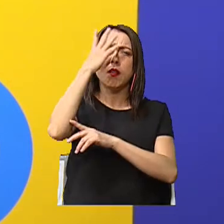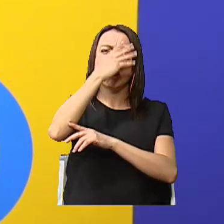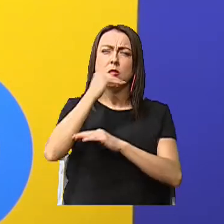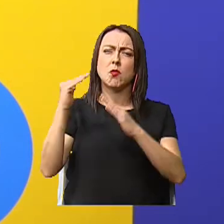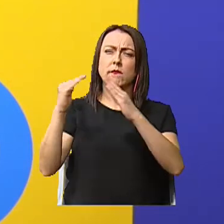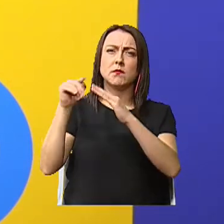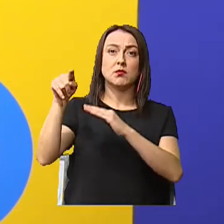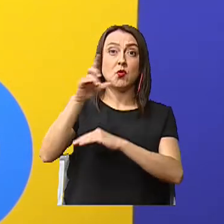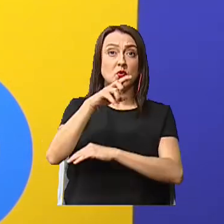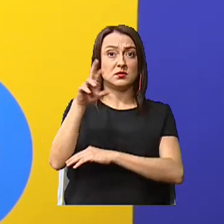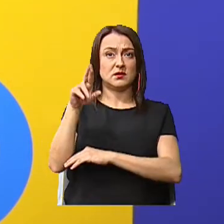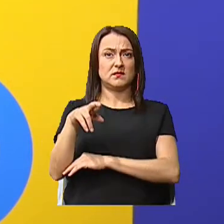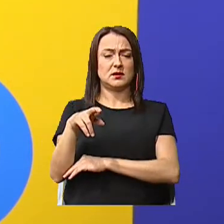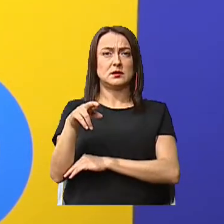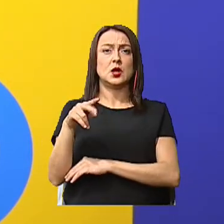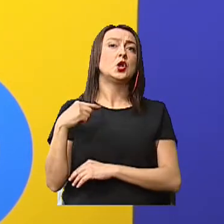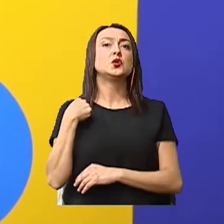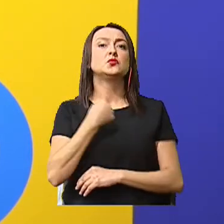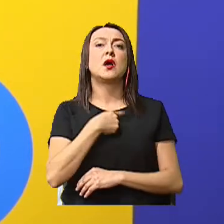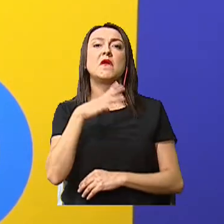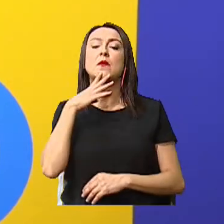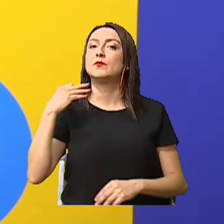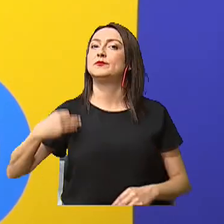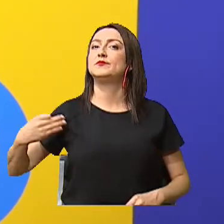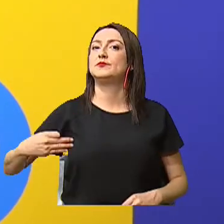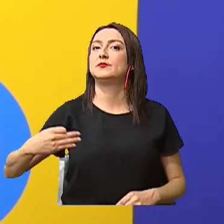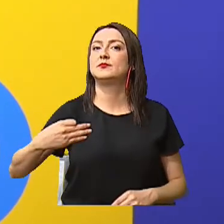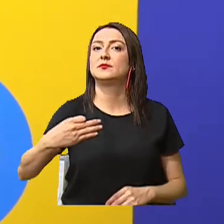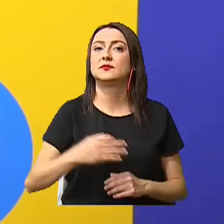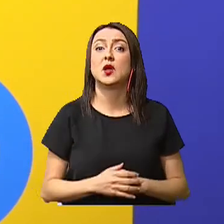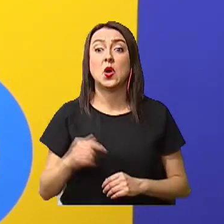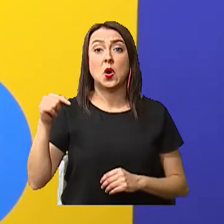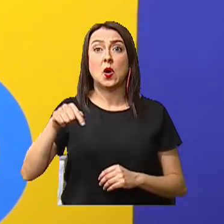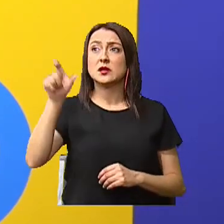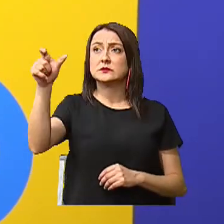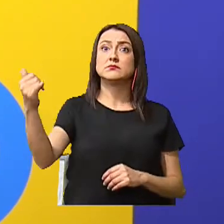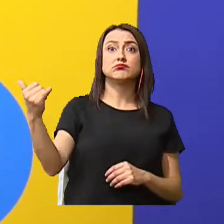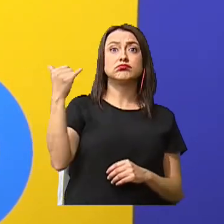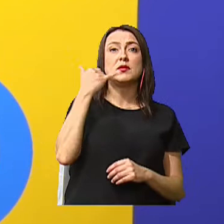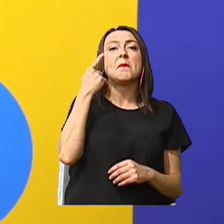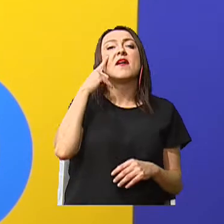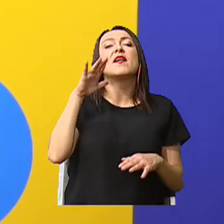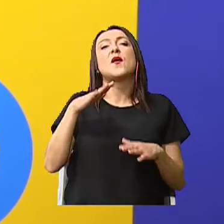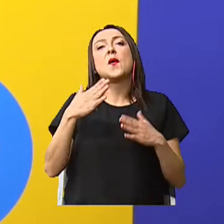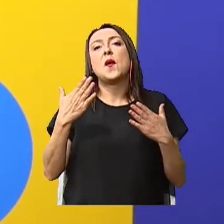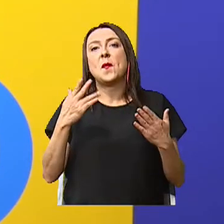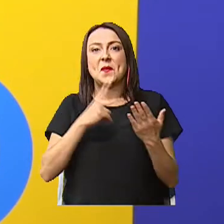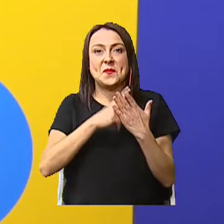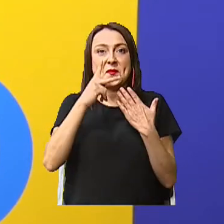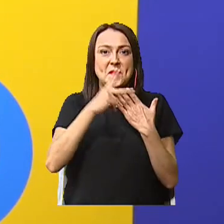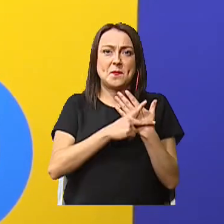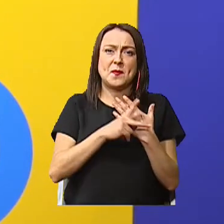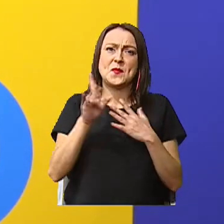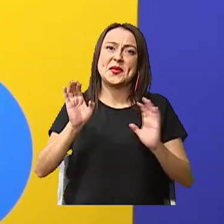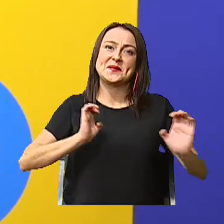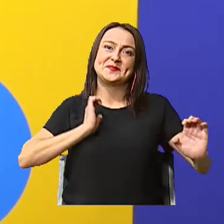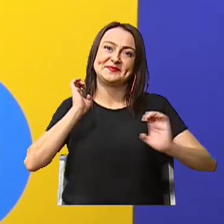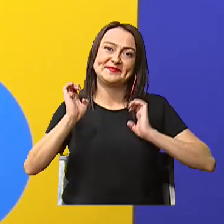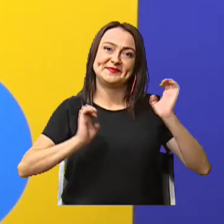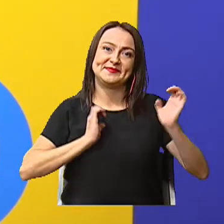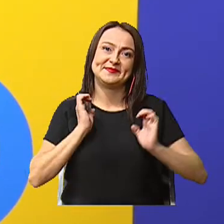Rica. Generalmente hablamos todos los días. Oye, ella me llamó para ver cómo estaba lo del programa. Muy emocionada.